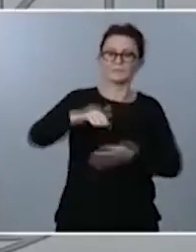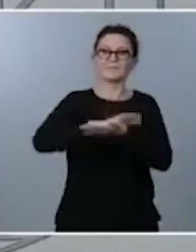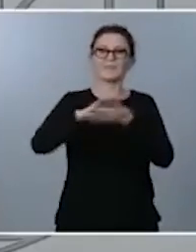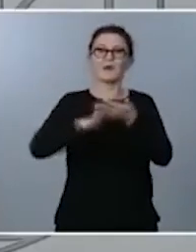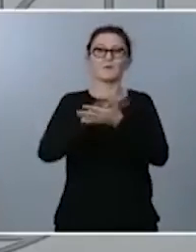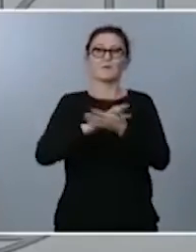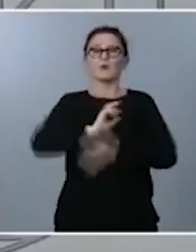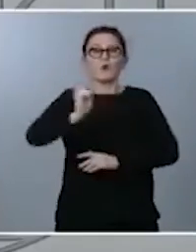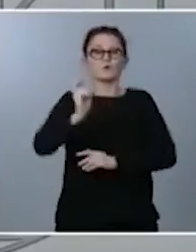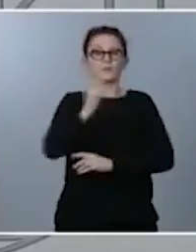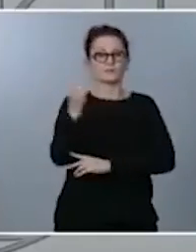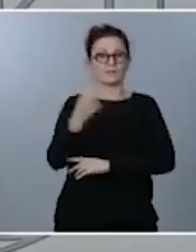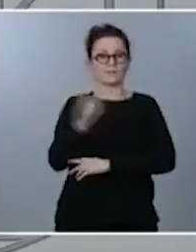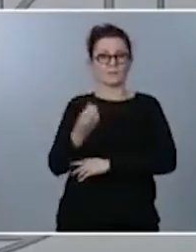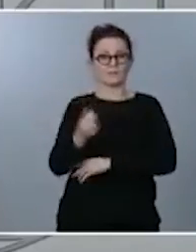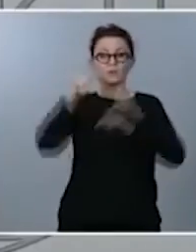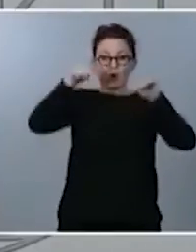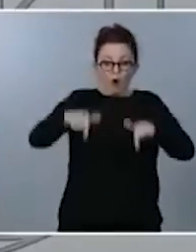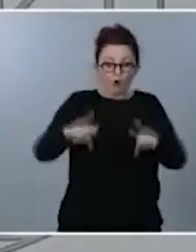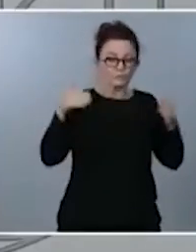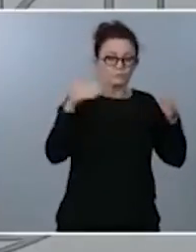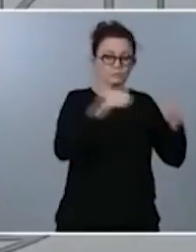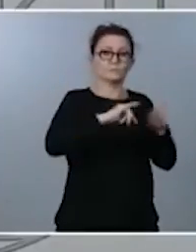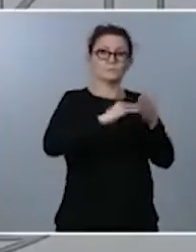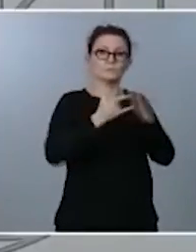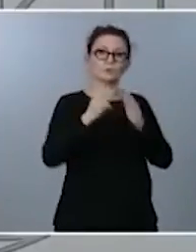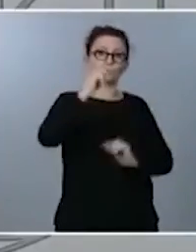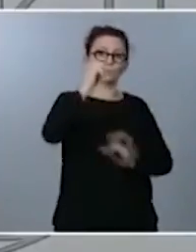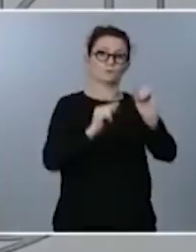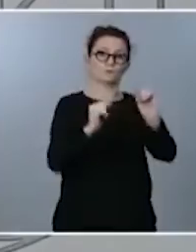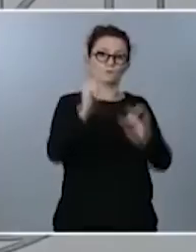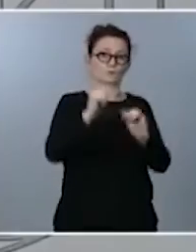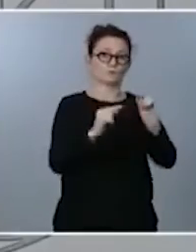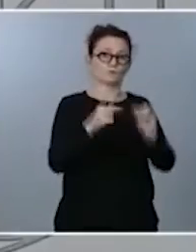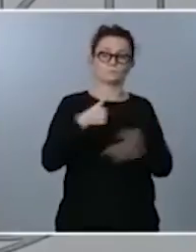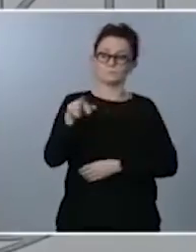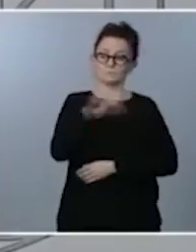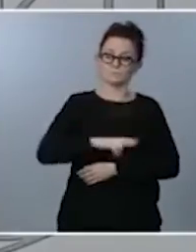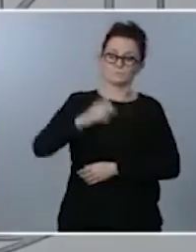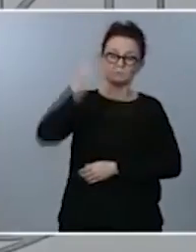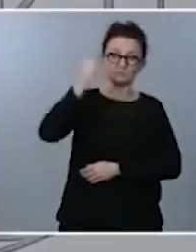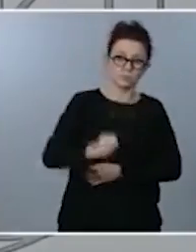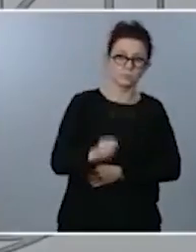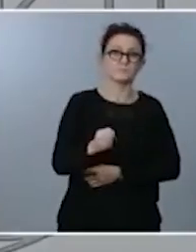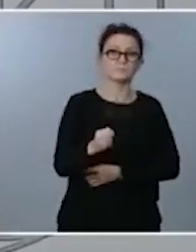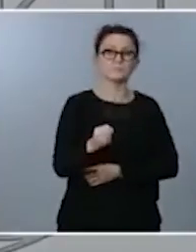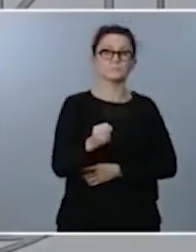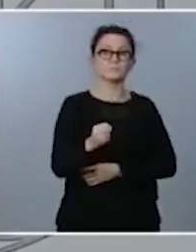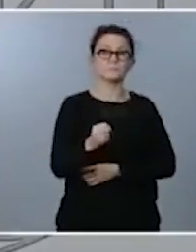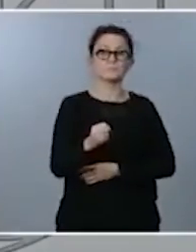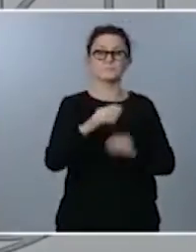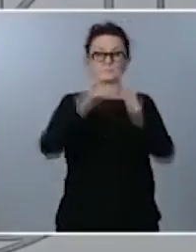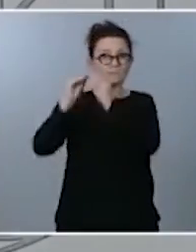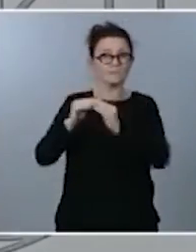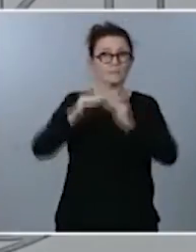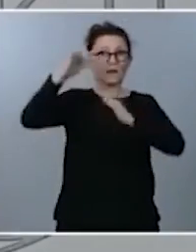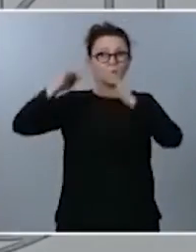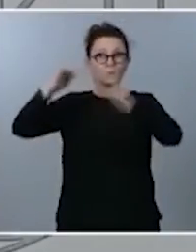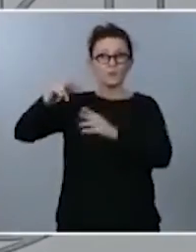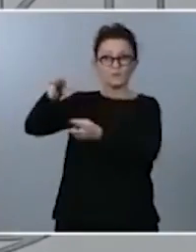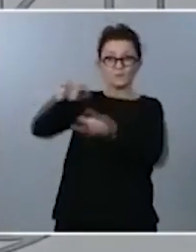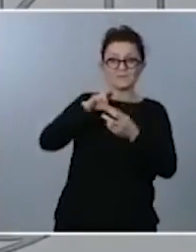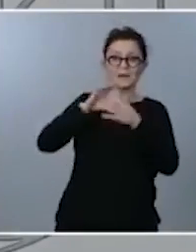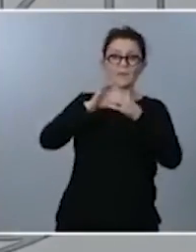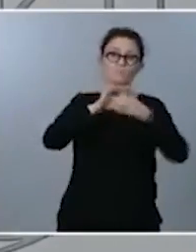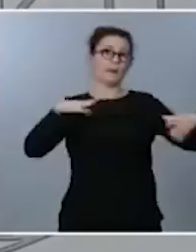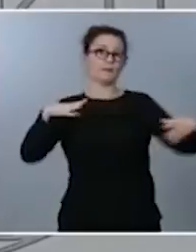mesa hoy estamos concentrados en el proyecto de presupuesto y insisto no va la armonización fiscal en este proyecto de ley porque hay